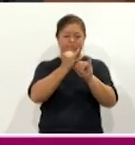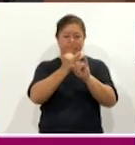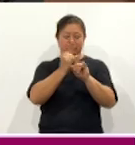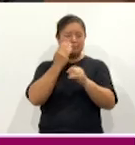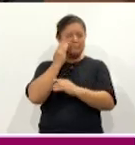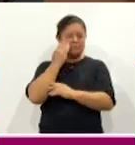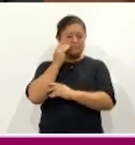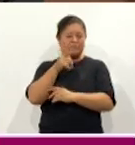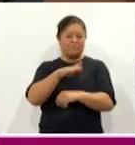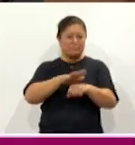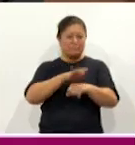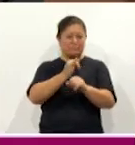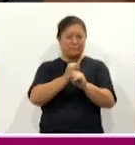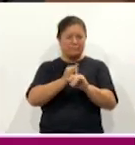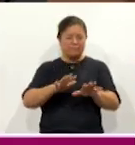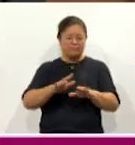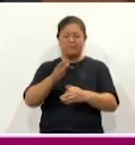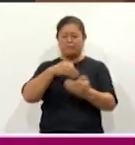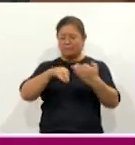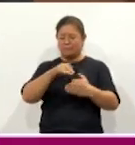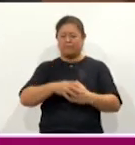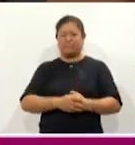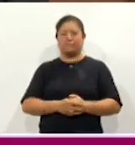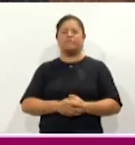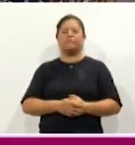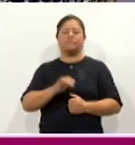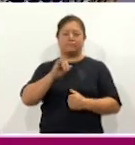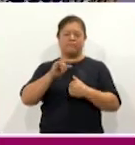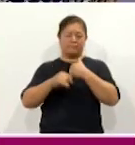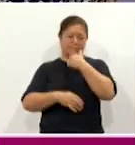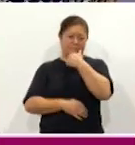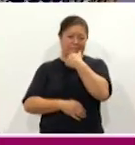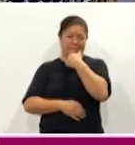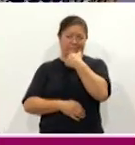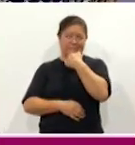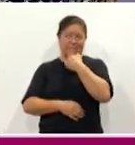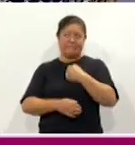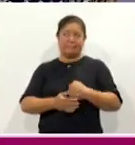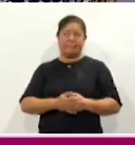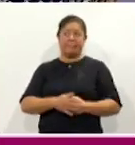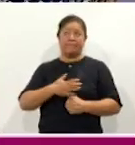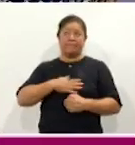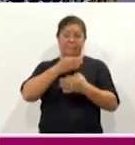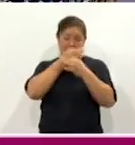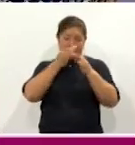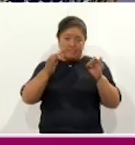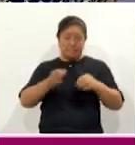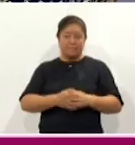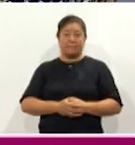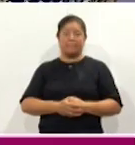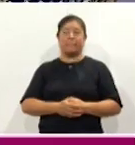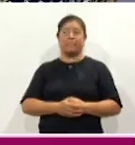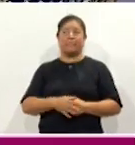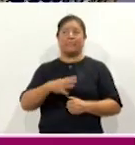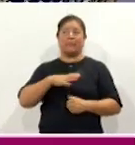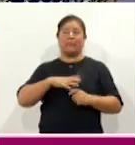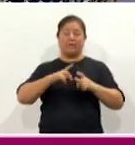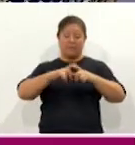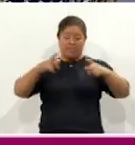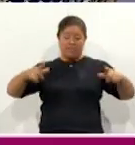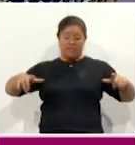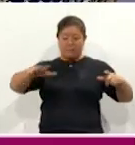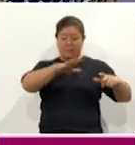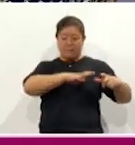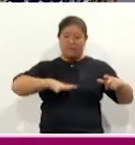donde tengan mayor información para todo esto. Sí, te comento porque quiero comentar, la presencia territorial que tiene el ITEA aquí en